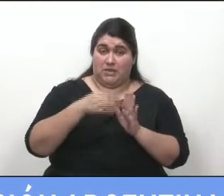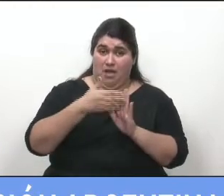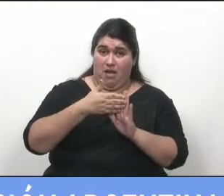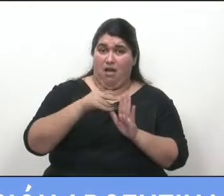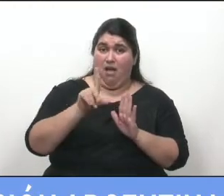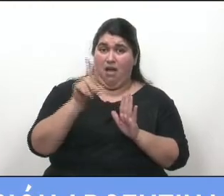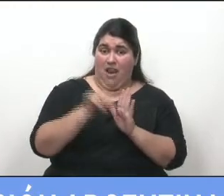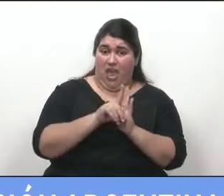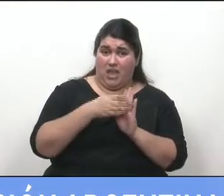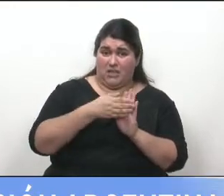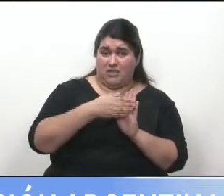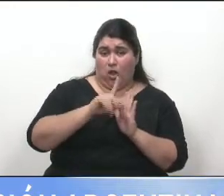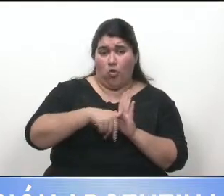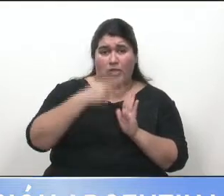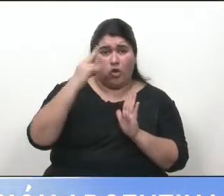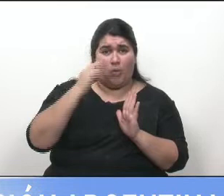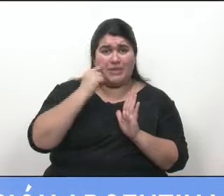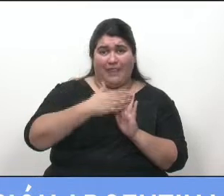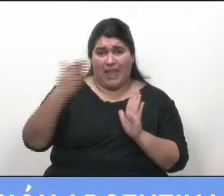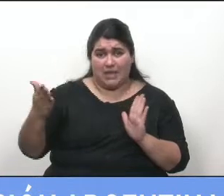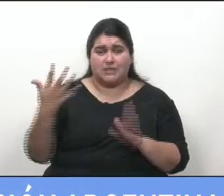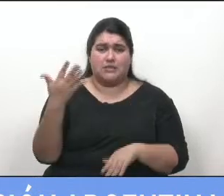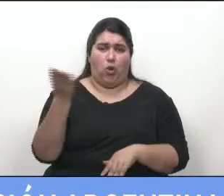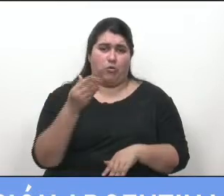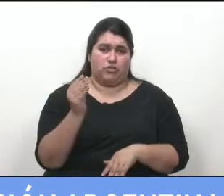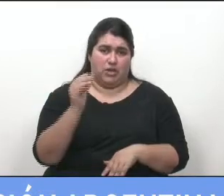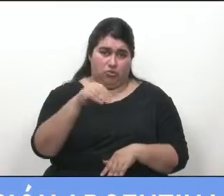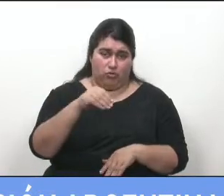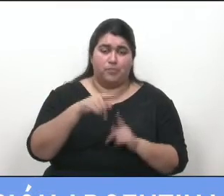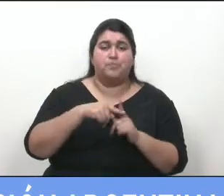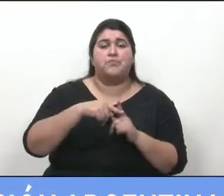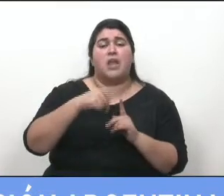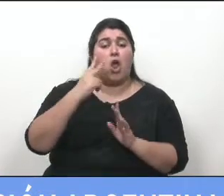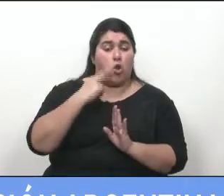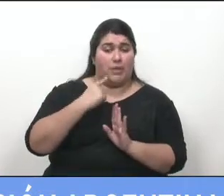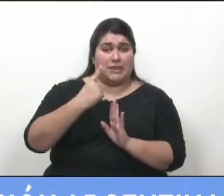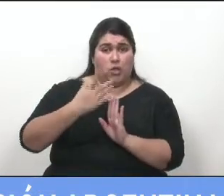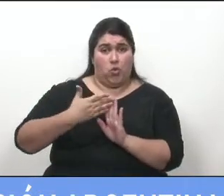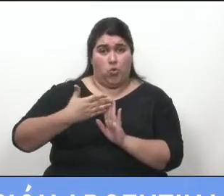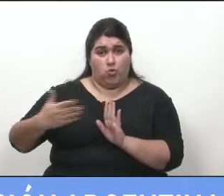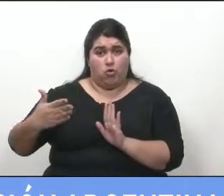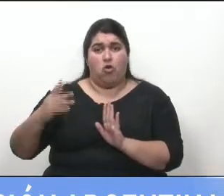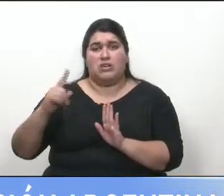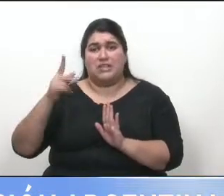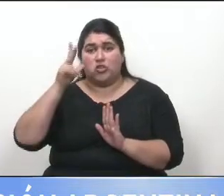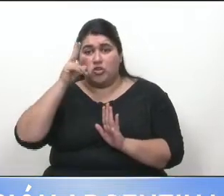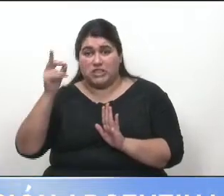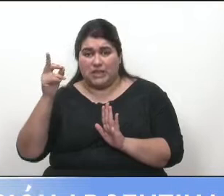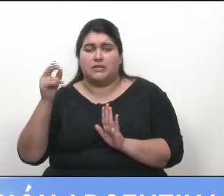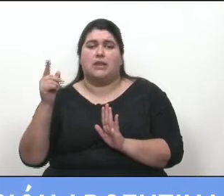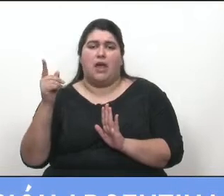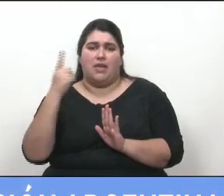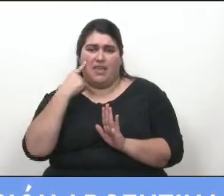ley hasta los 90 días, un 5%. Desde el día 91 hasta los 180 días, un